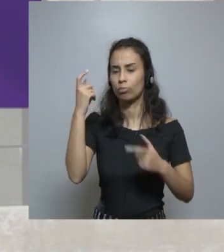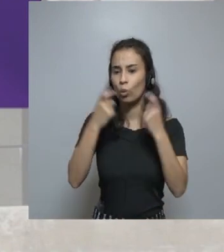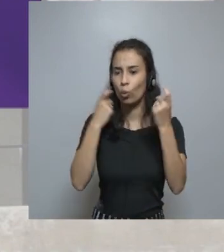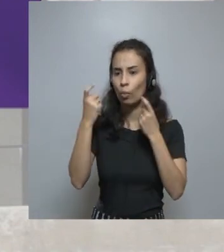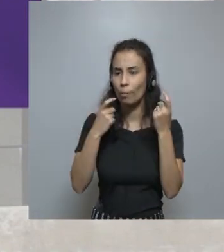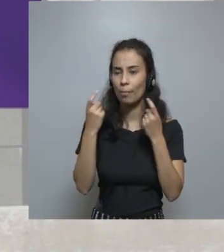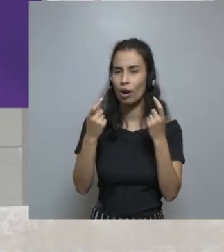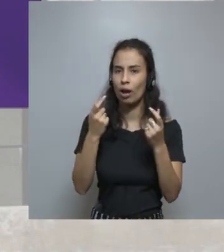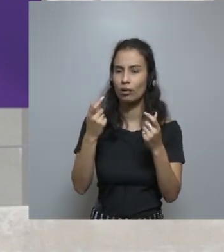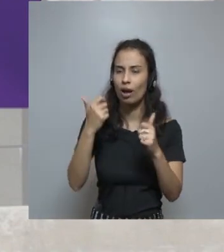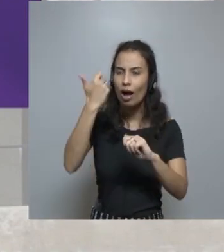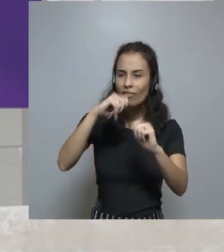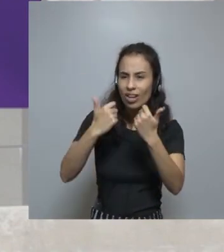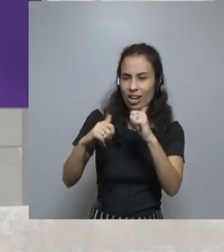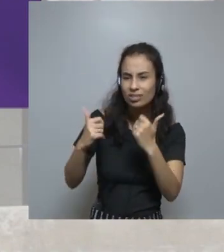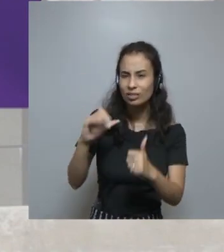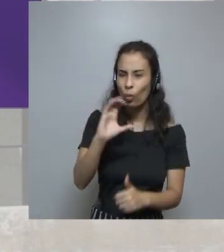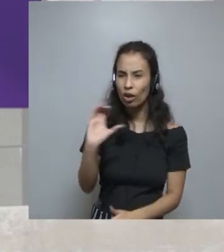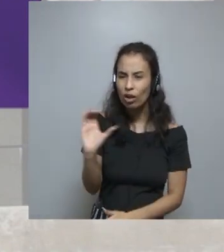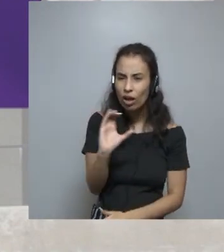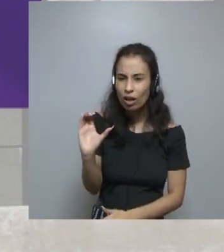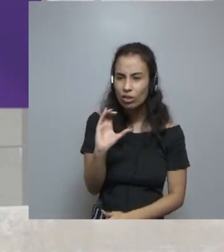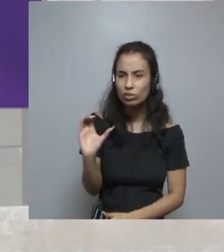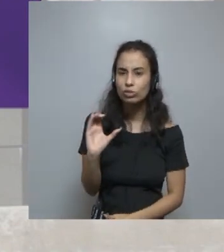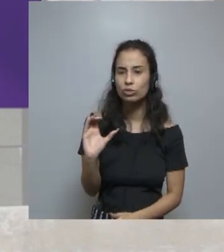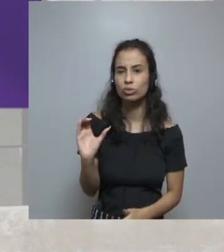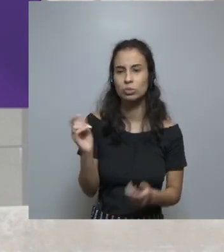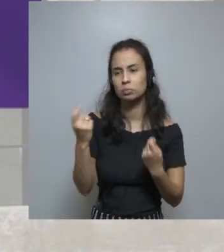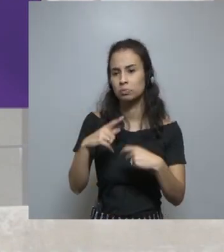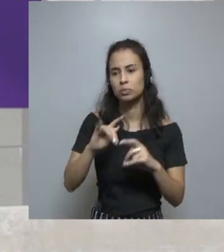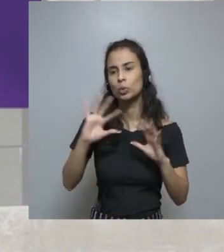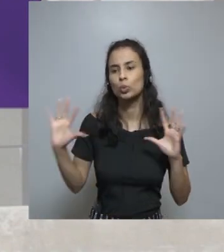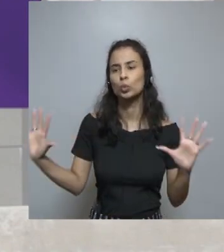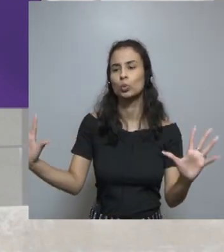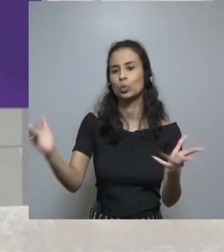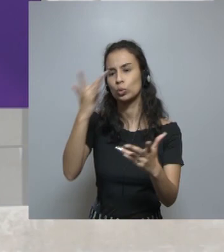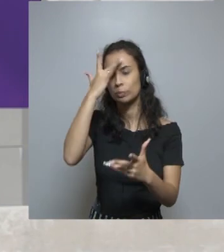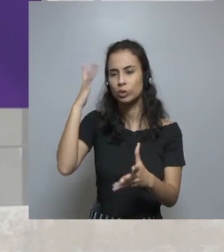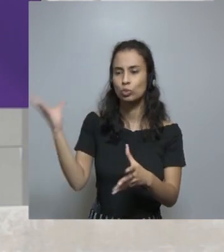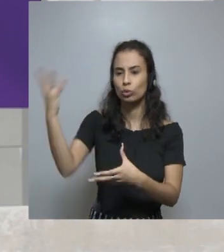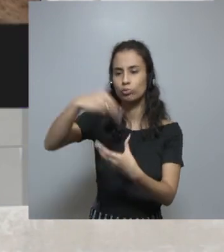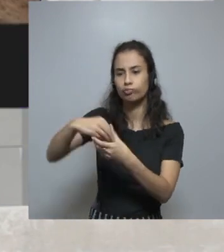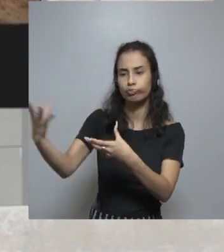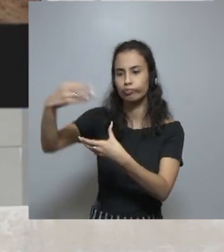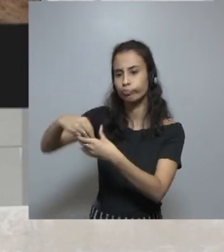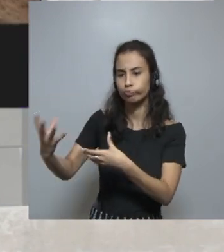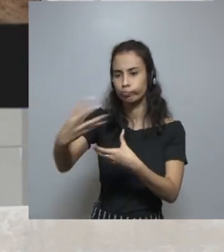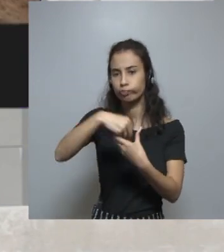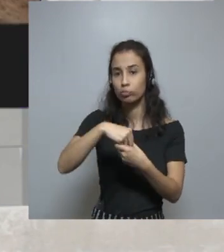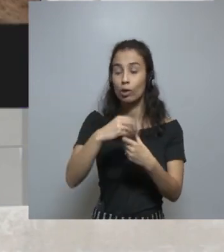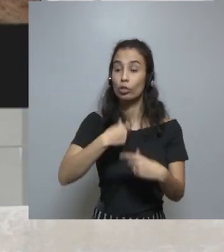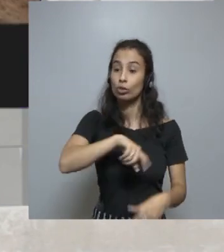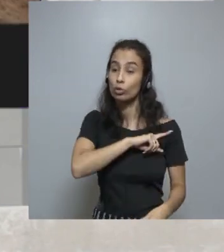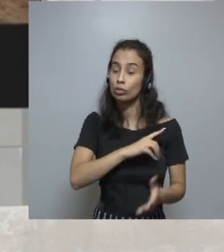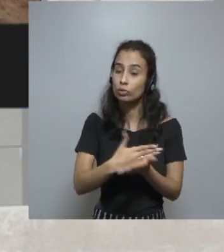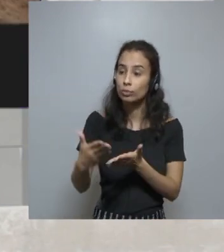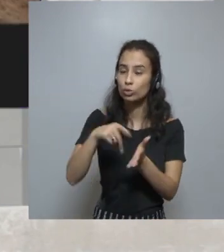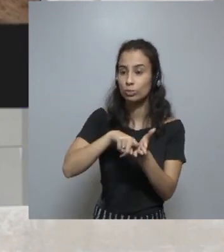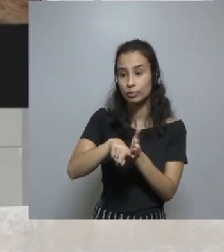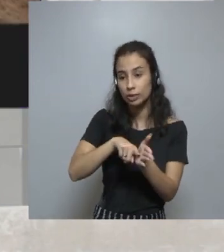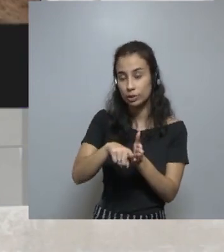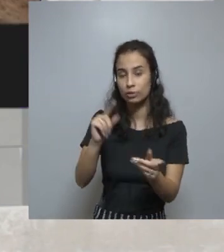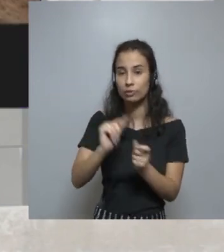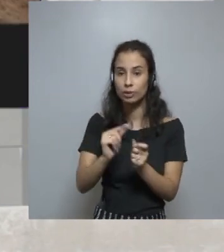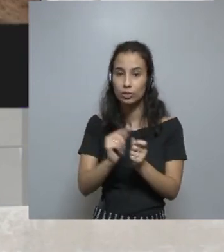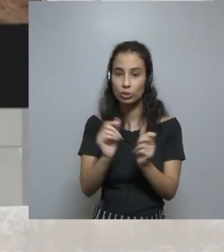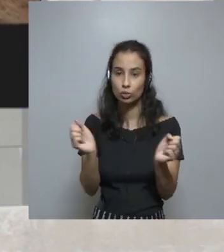desviara del análisis de crédito, un producto que podía incluir más personas, fuimos a